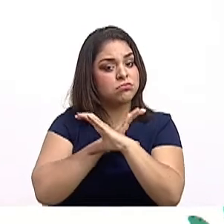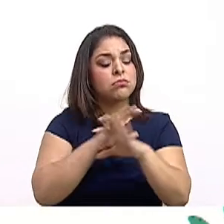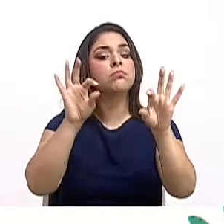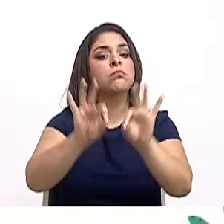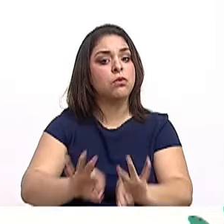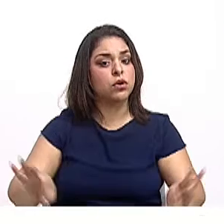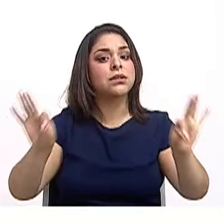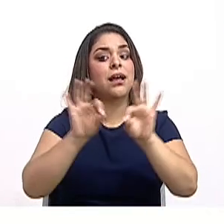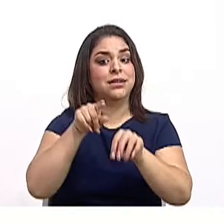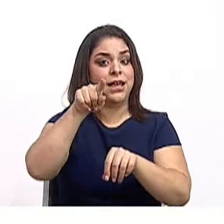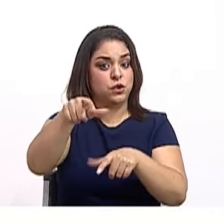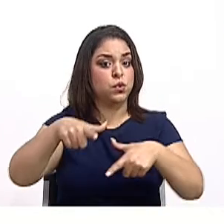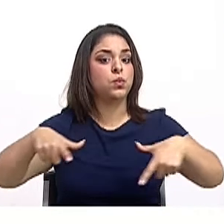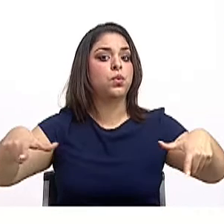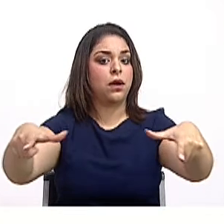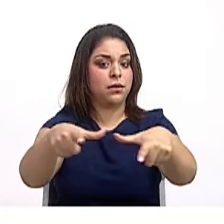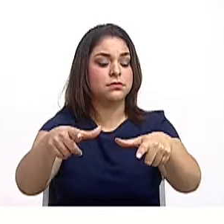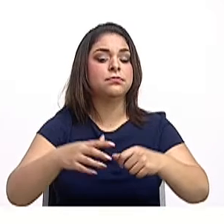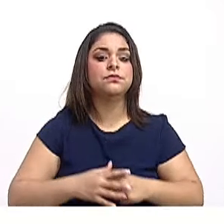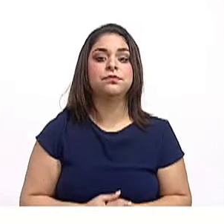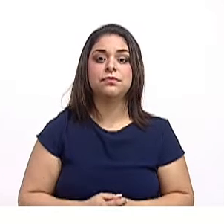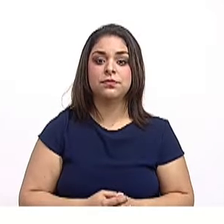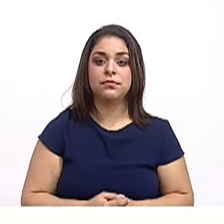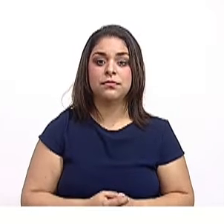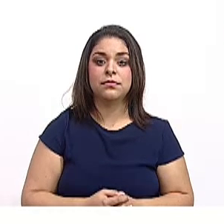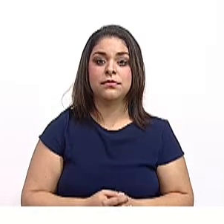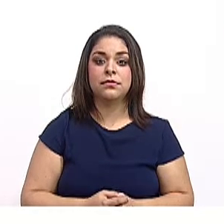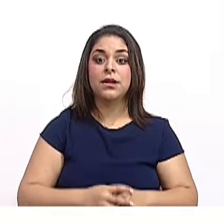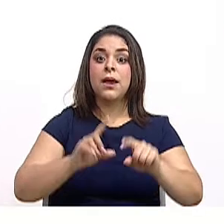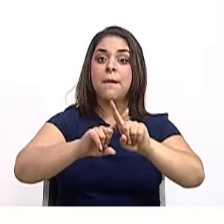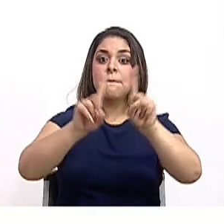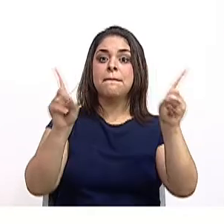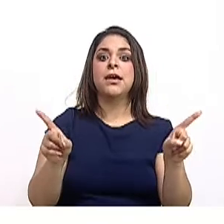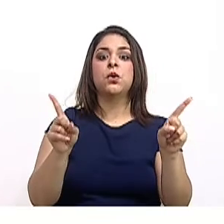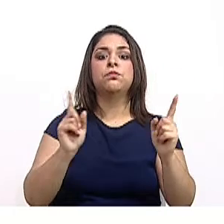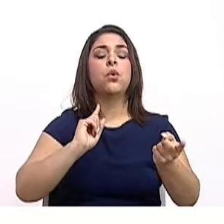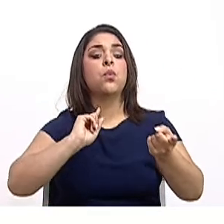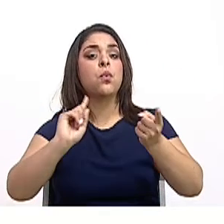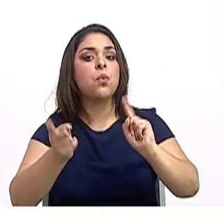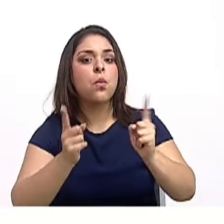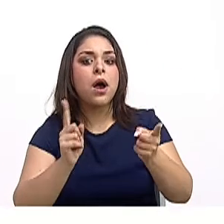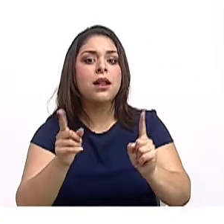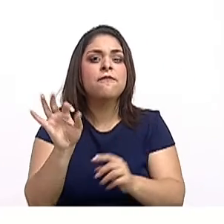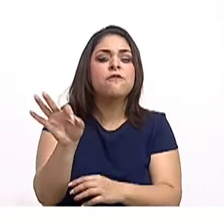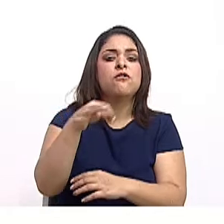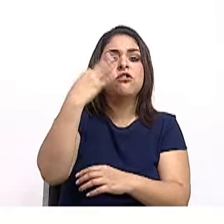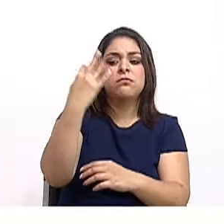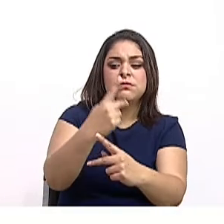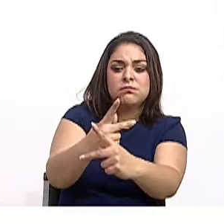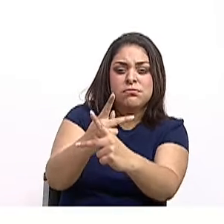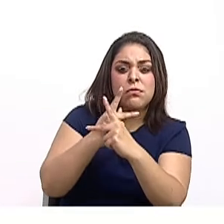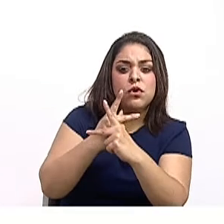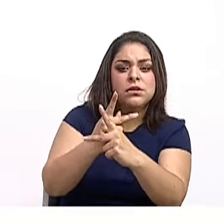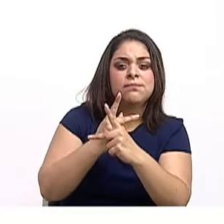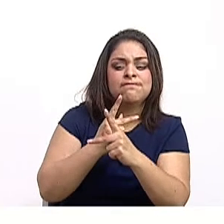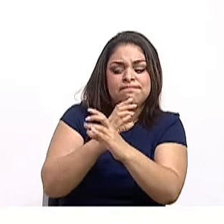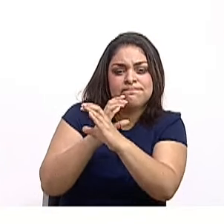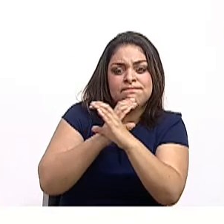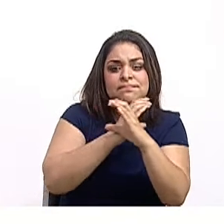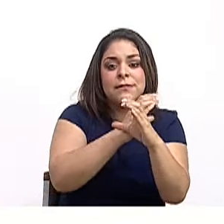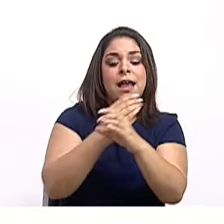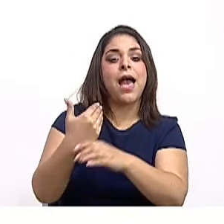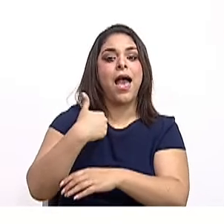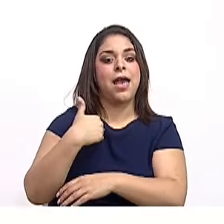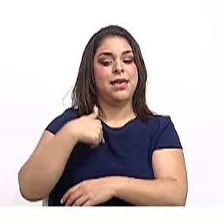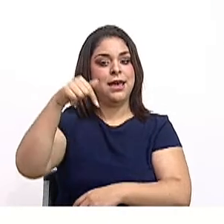en esas zonas. Pero, ¿qué mecanismos de protección y conservación tenemos en nuestro país,